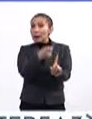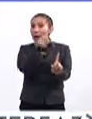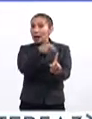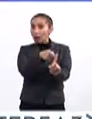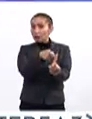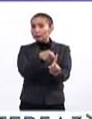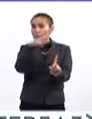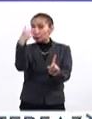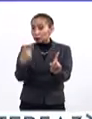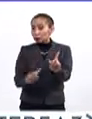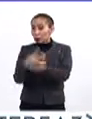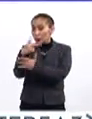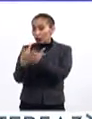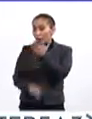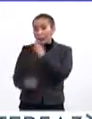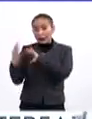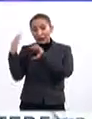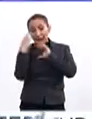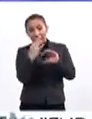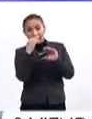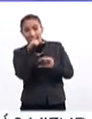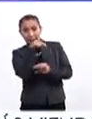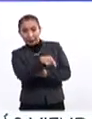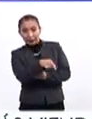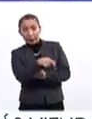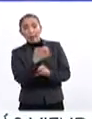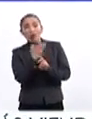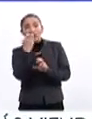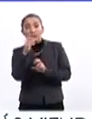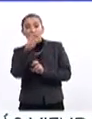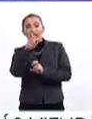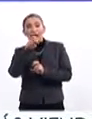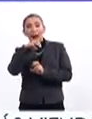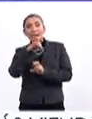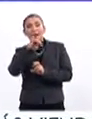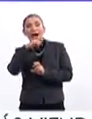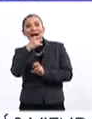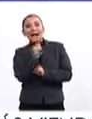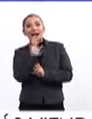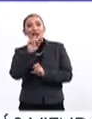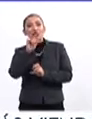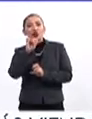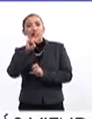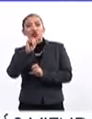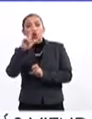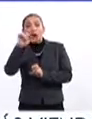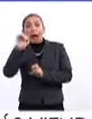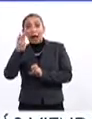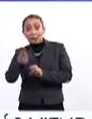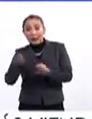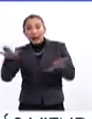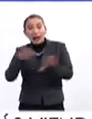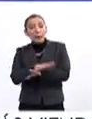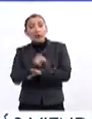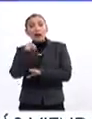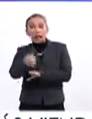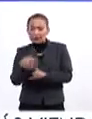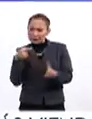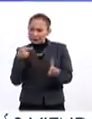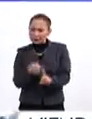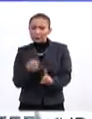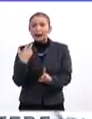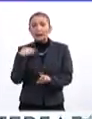políticas públicas y del proceso de enseñanza, por lo que Reimagine Education Lab insiste que lograr este cambio será uno de los